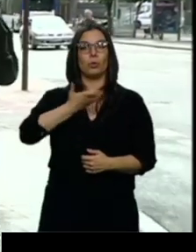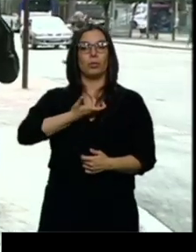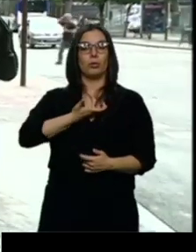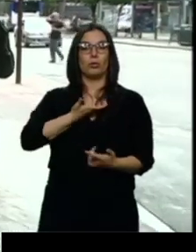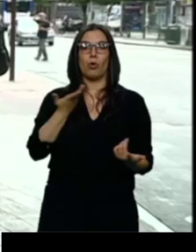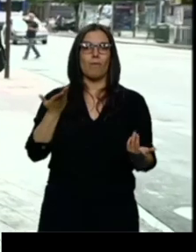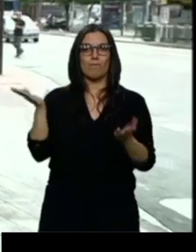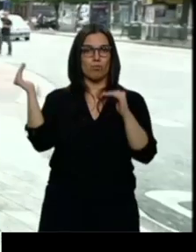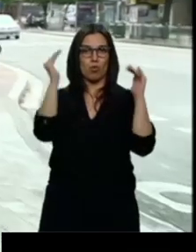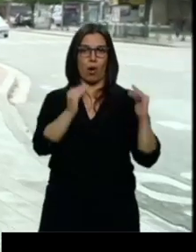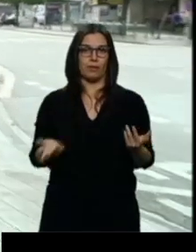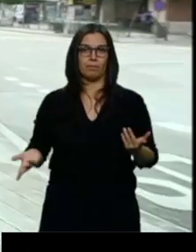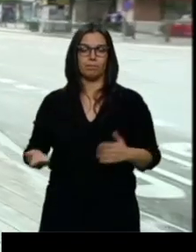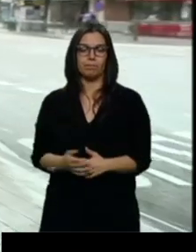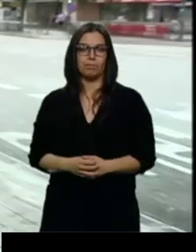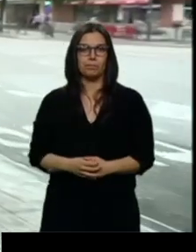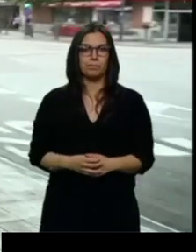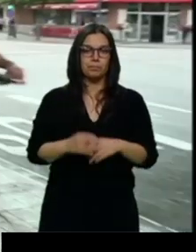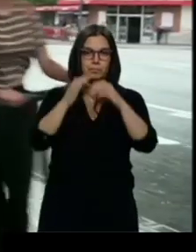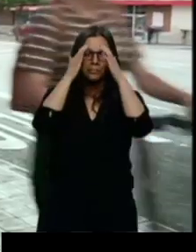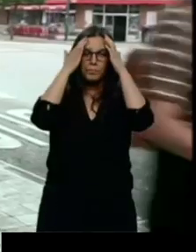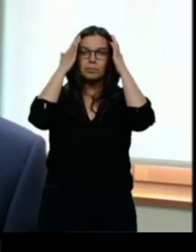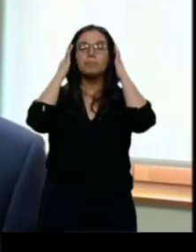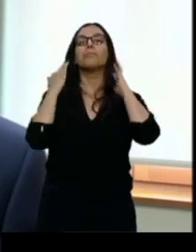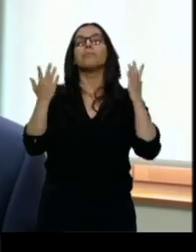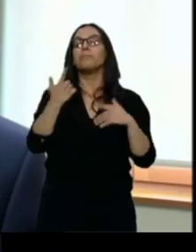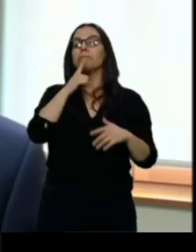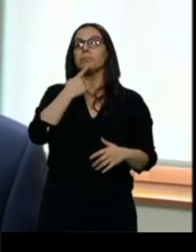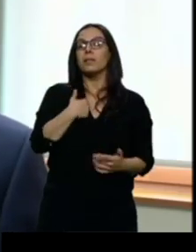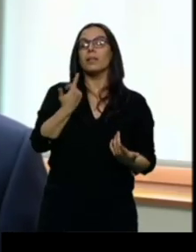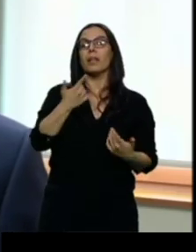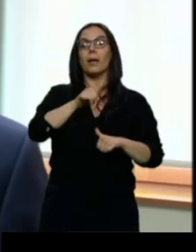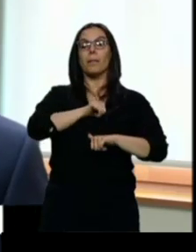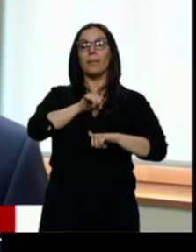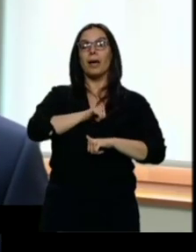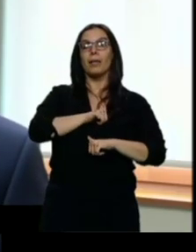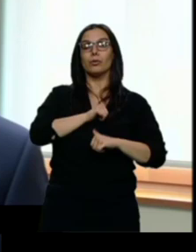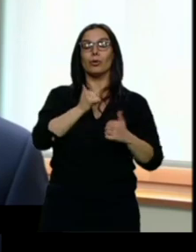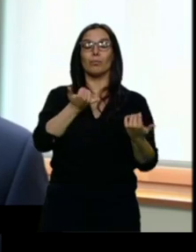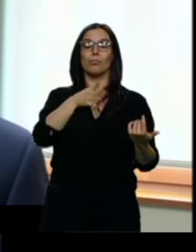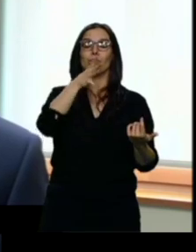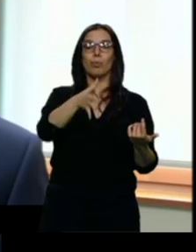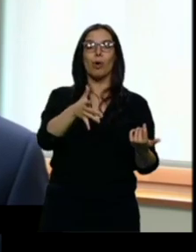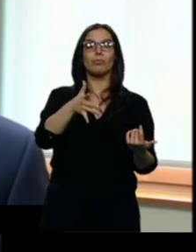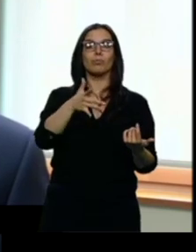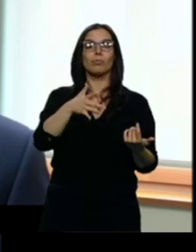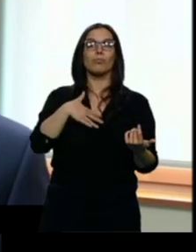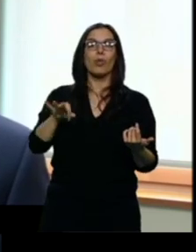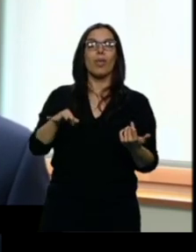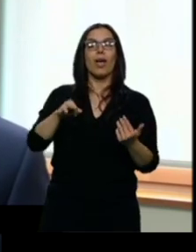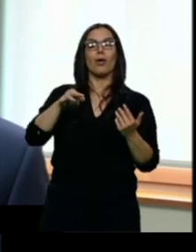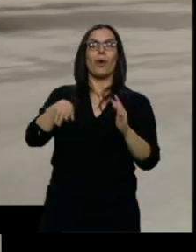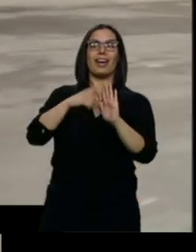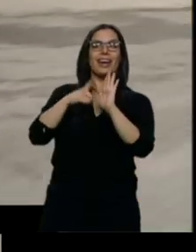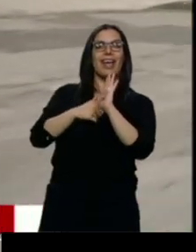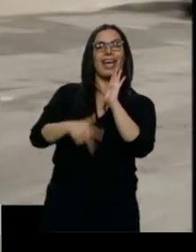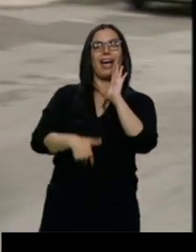normas. Esto estaban, según nos comunicaban, estaban esperando a que se dictada una regulación general en forma de ley por parte